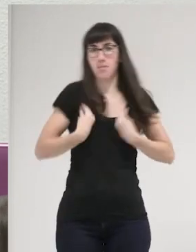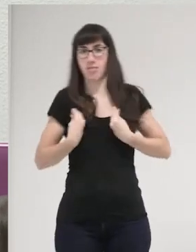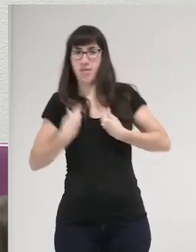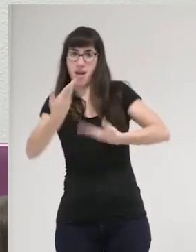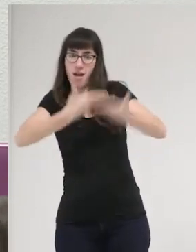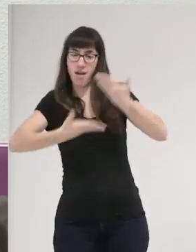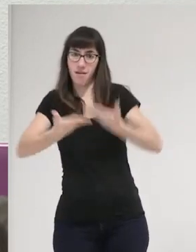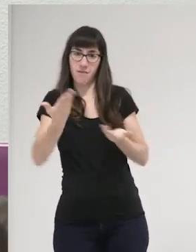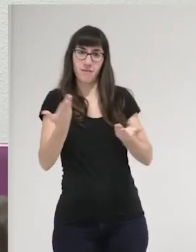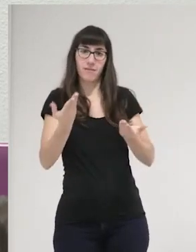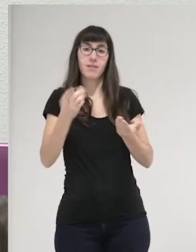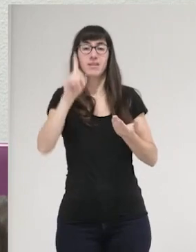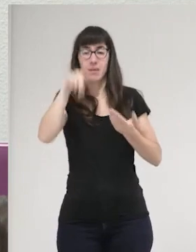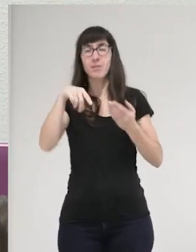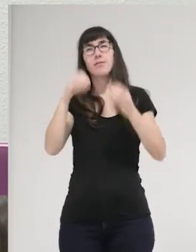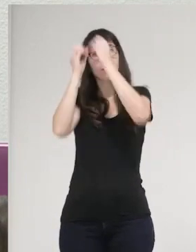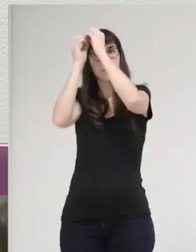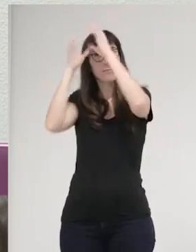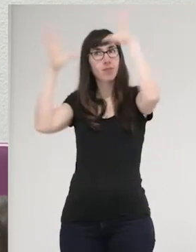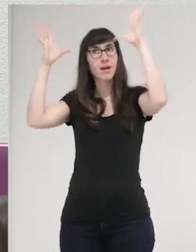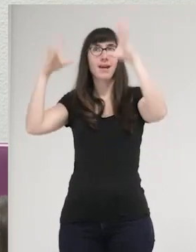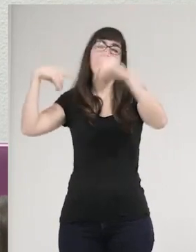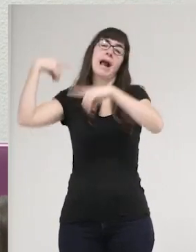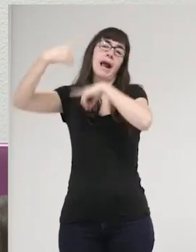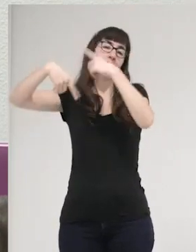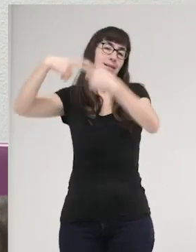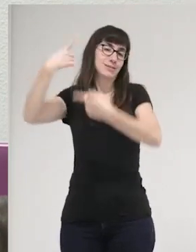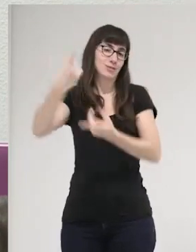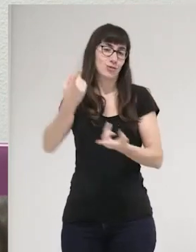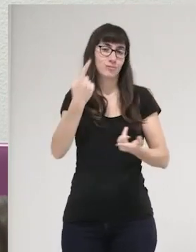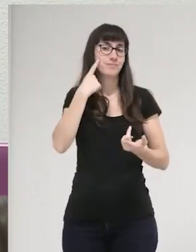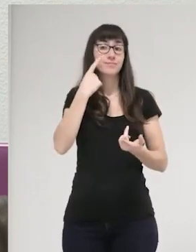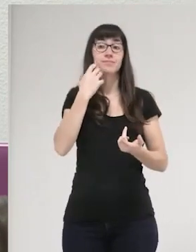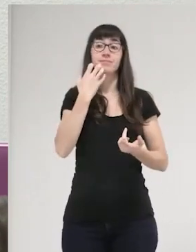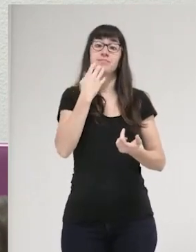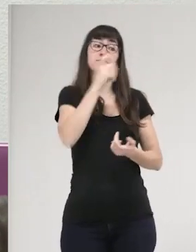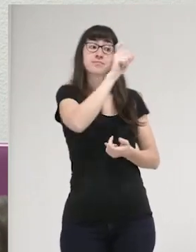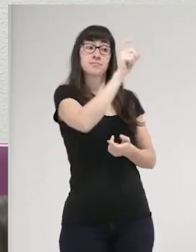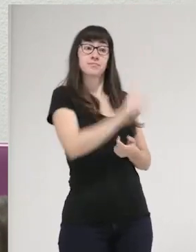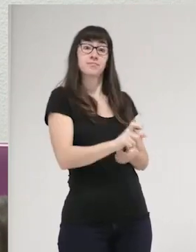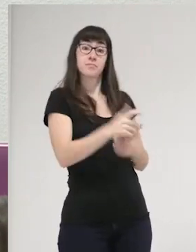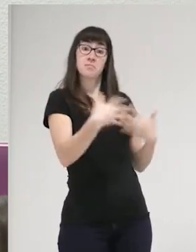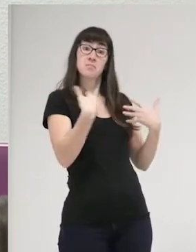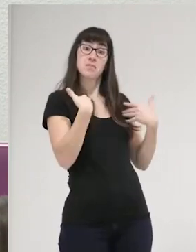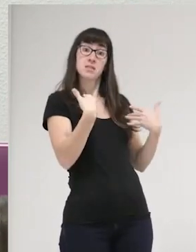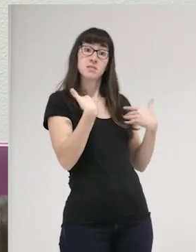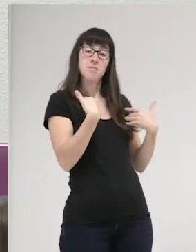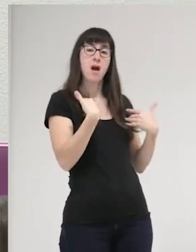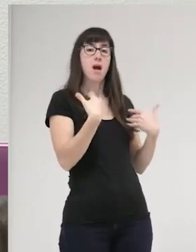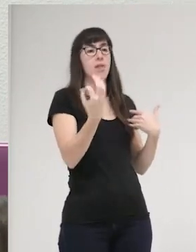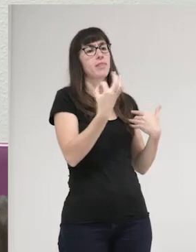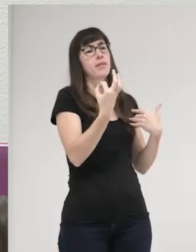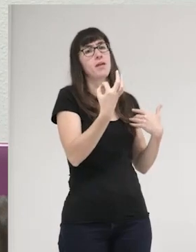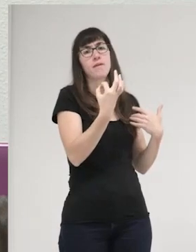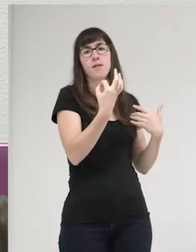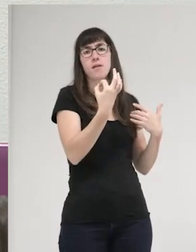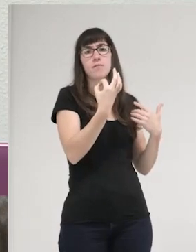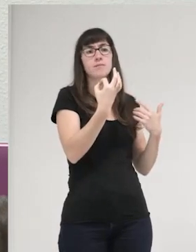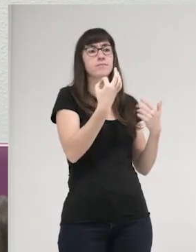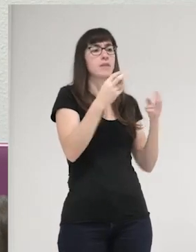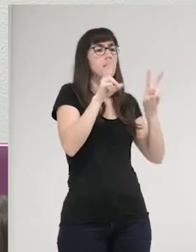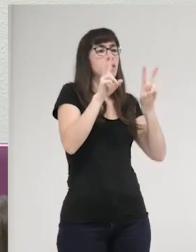la idea clásica de que para perdonar a alguien o para considerar la víctima tenemos que restarle totalmente la